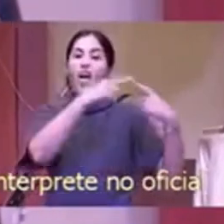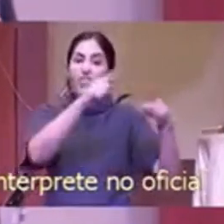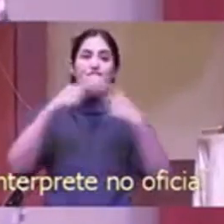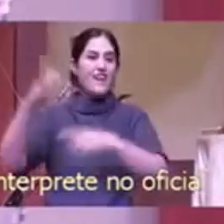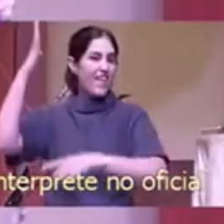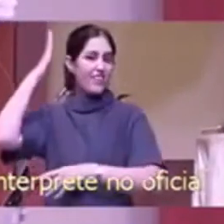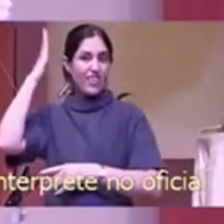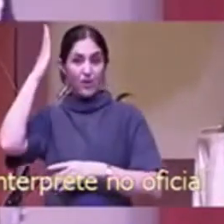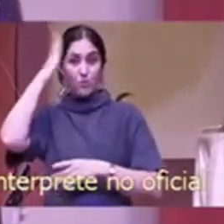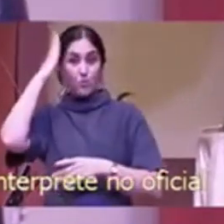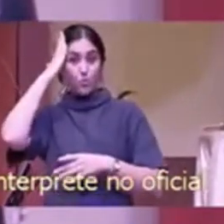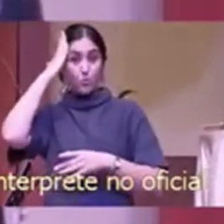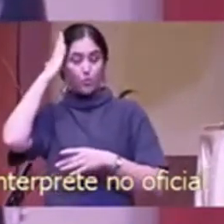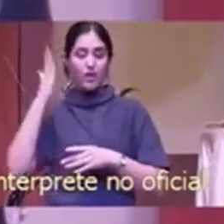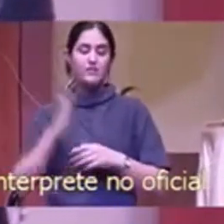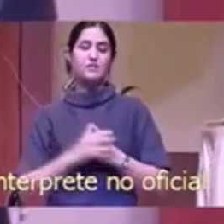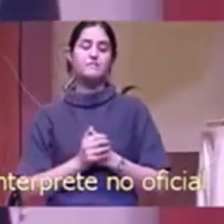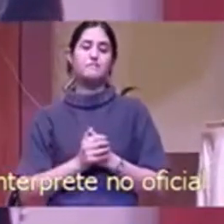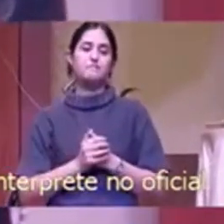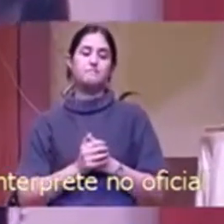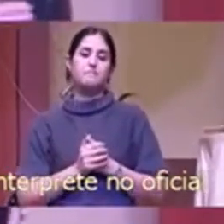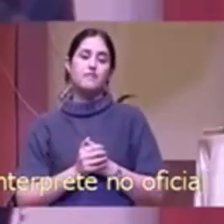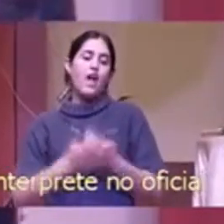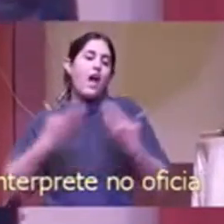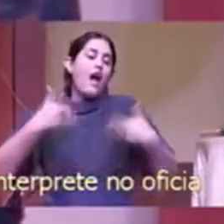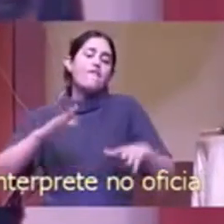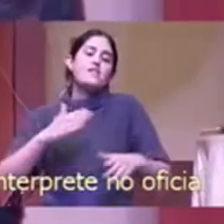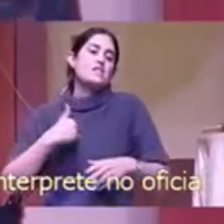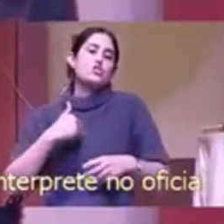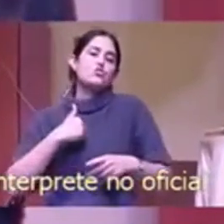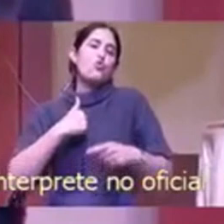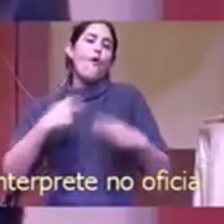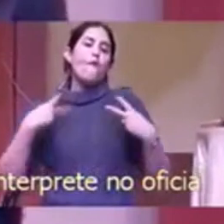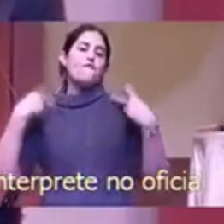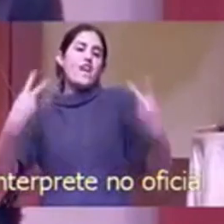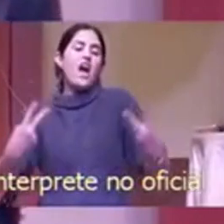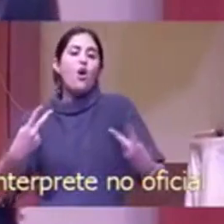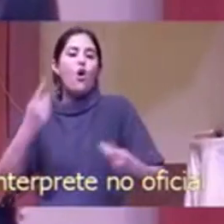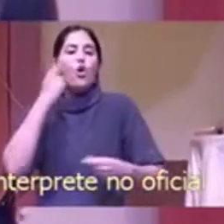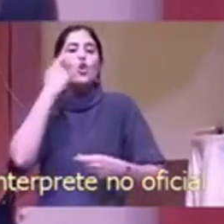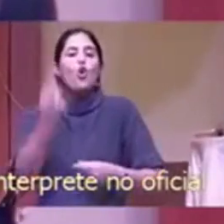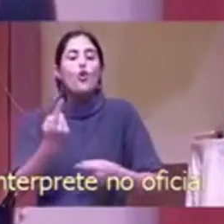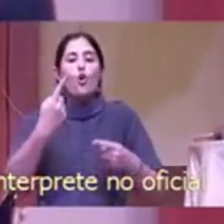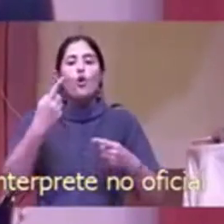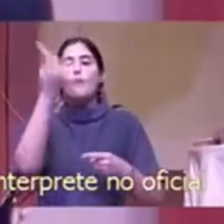La mayoría del tiempo estoy en otras culturas y no entiendo mucho de lo que está pasando alrededor mío.